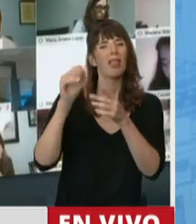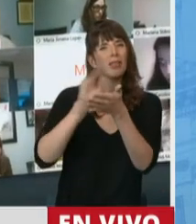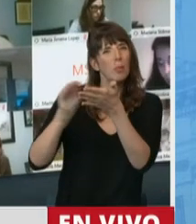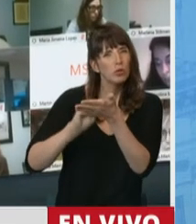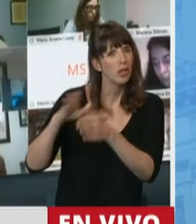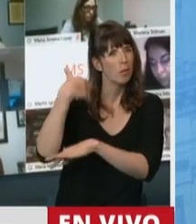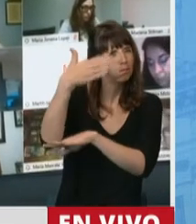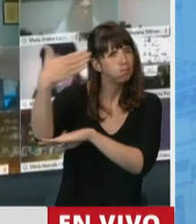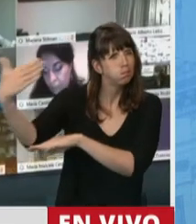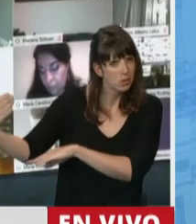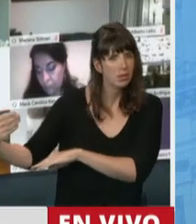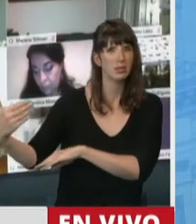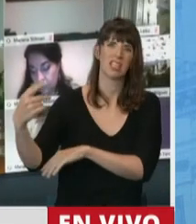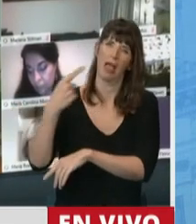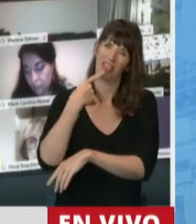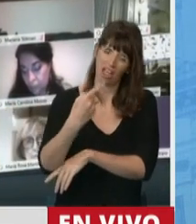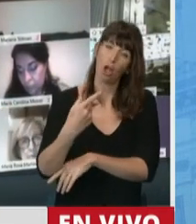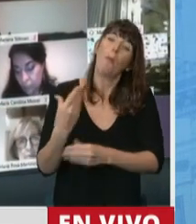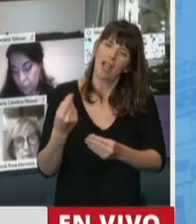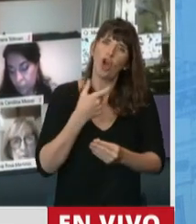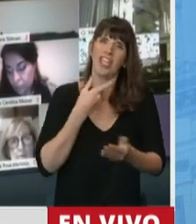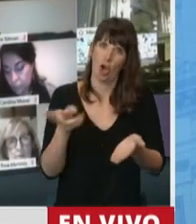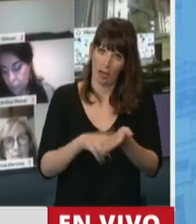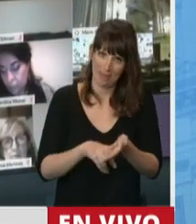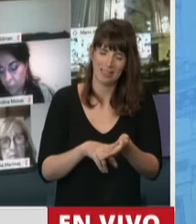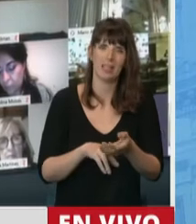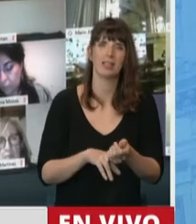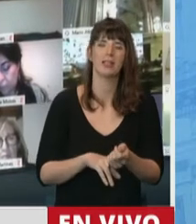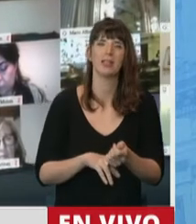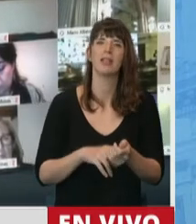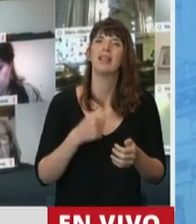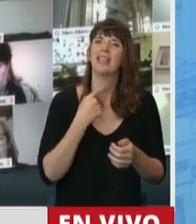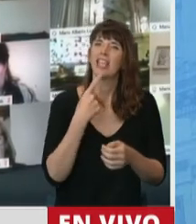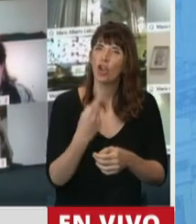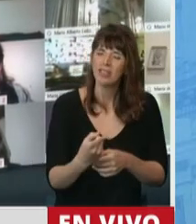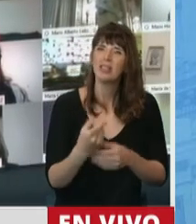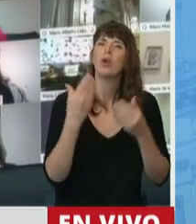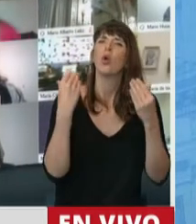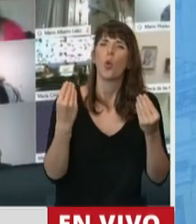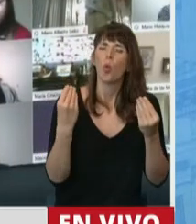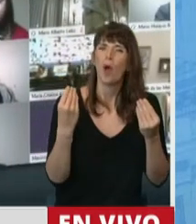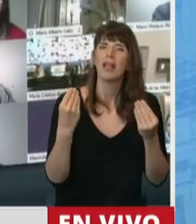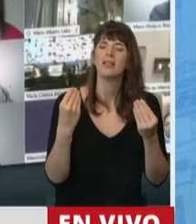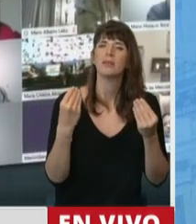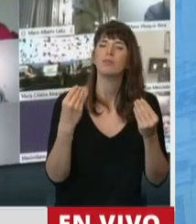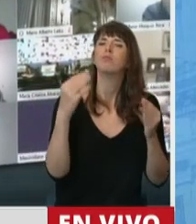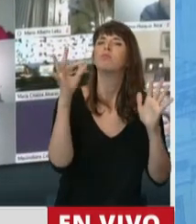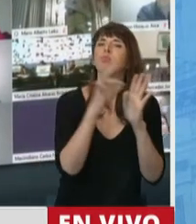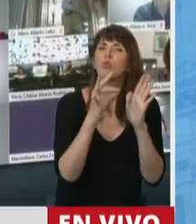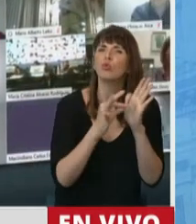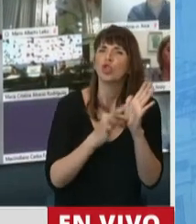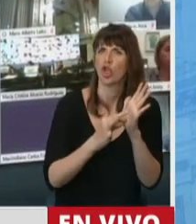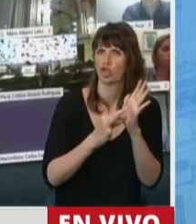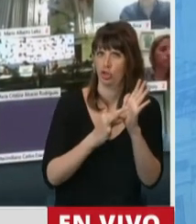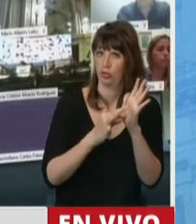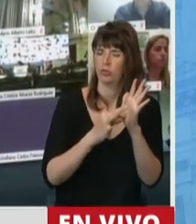precedieron en la palabra, pero vale la pena proponizarlo, cuáles son los principios que fueron foco de discusión en este